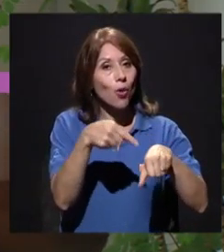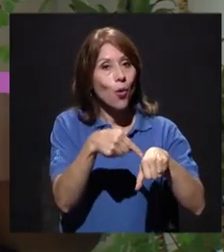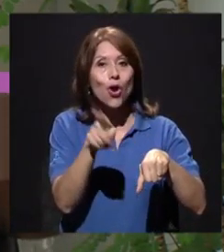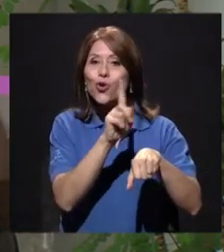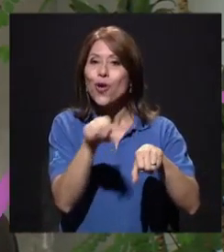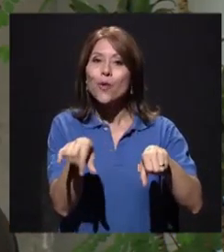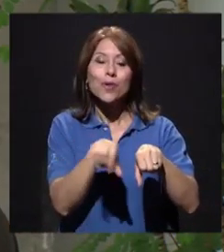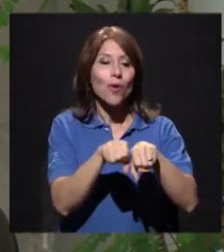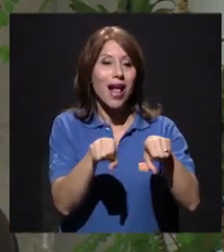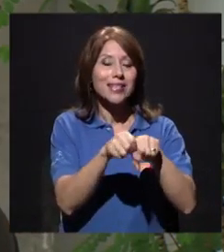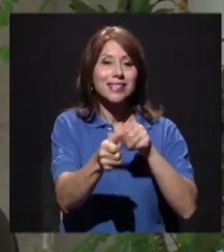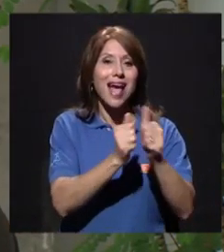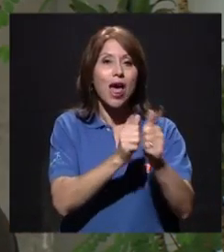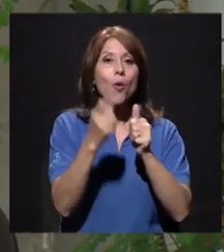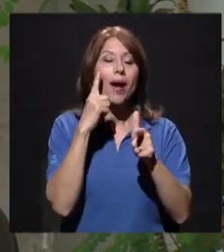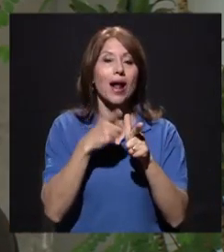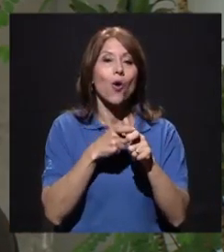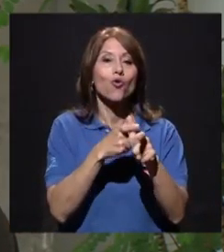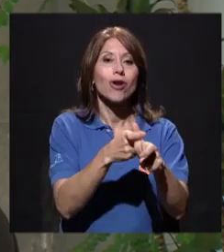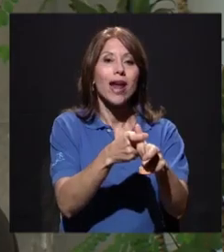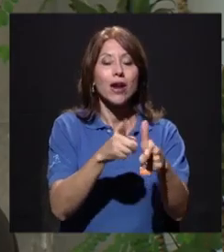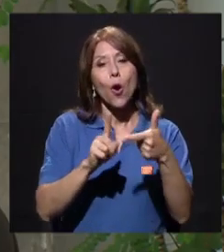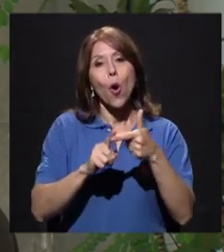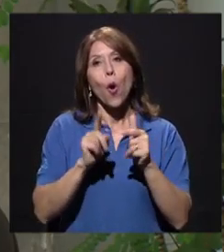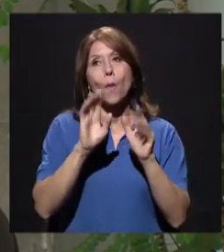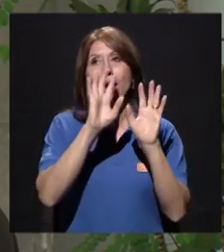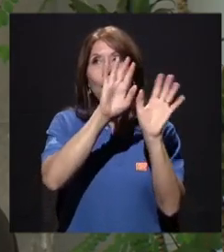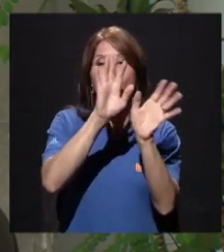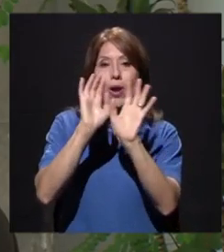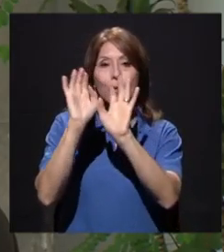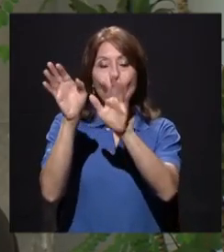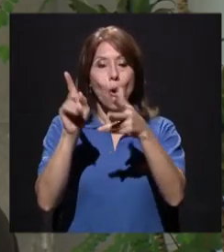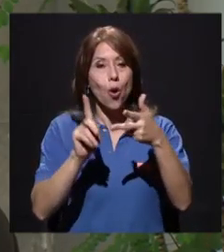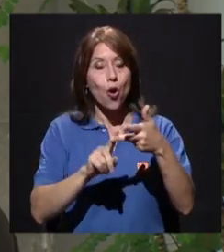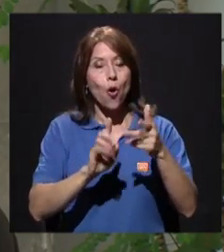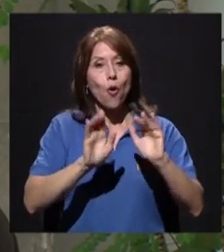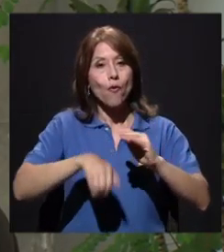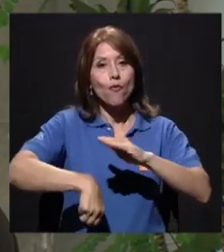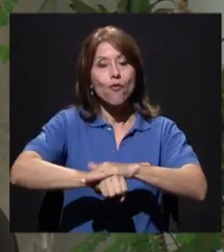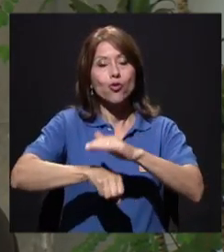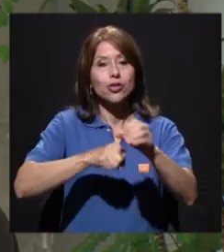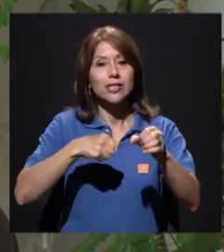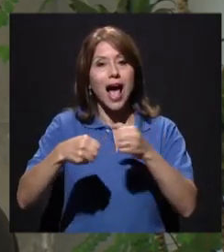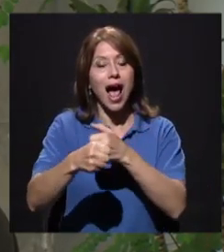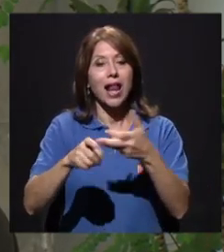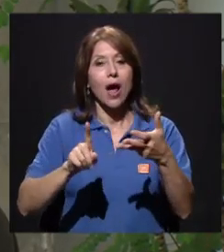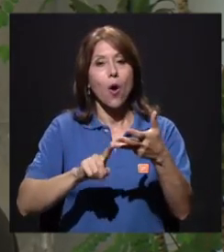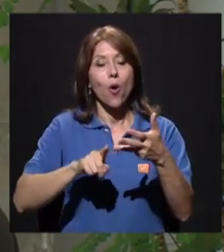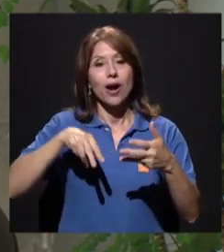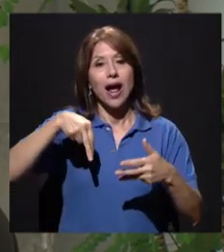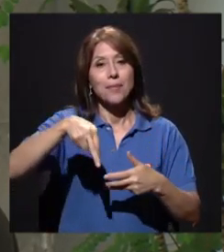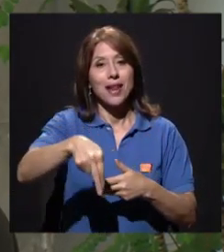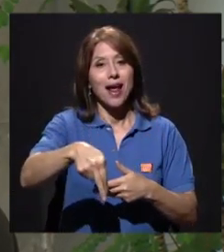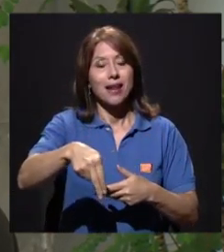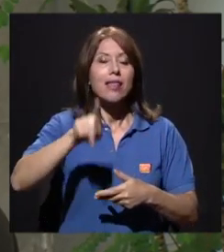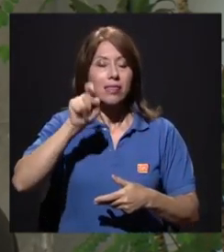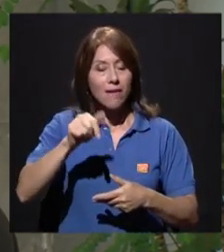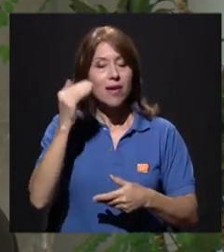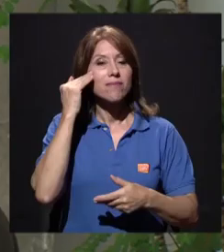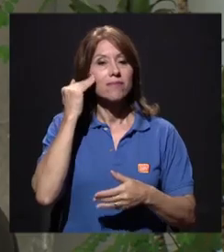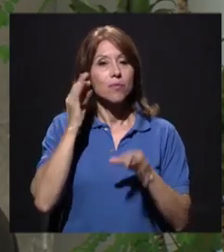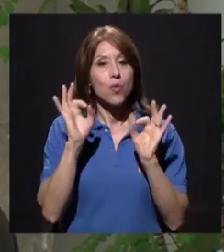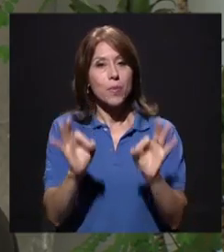voleibol o que para futsalas o para caminar. Entonces tenemos que asesorarnos muy bien. Yo creo que hay que hacer la inversión.